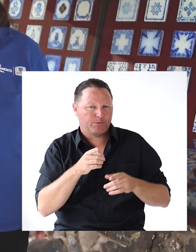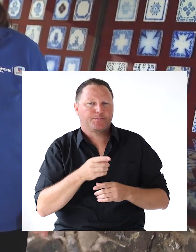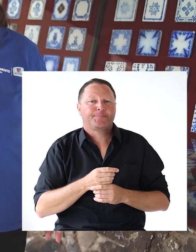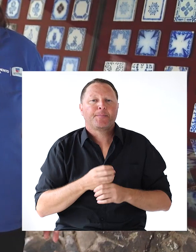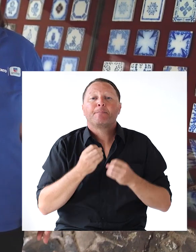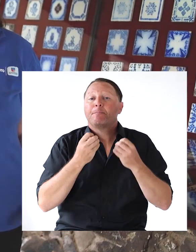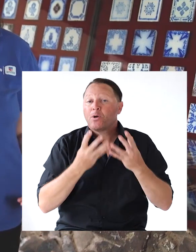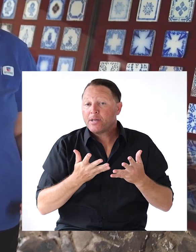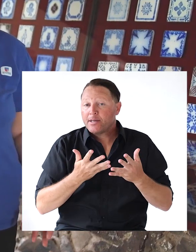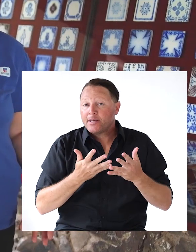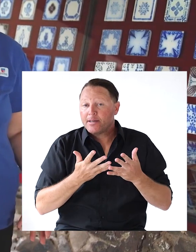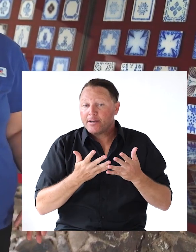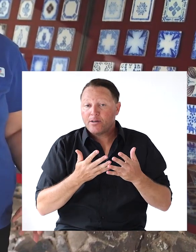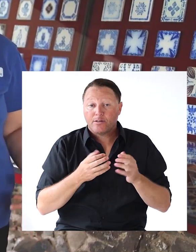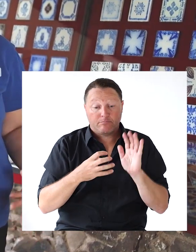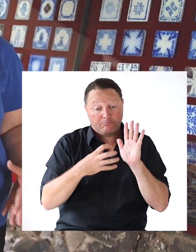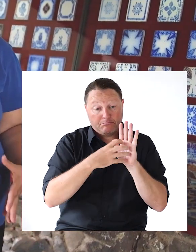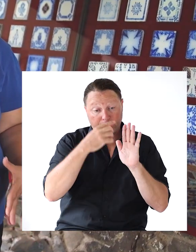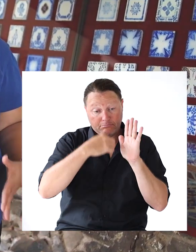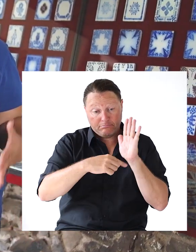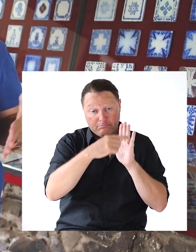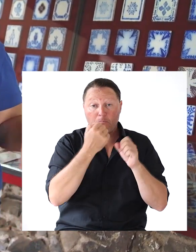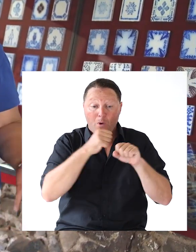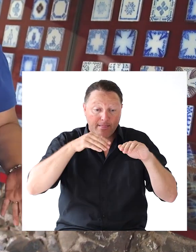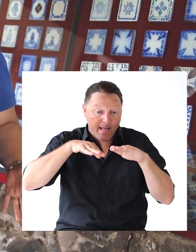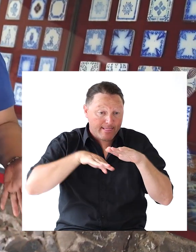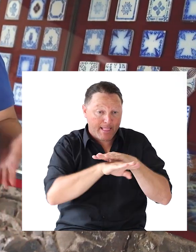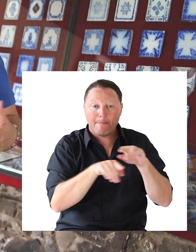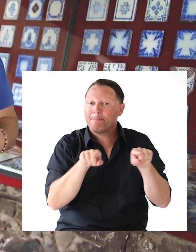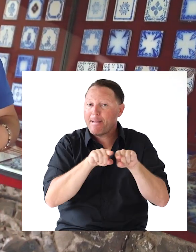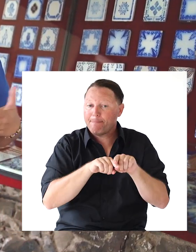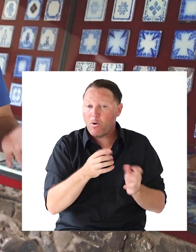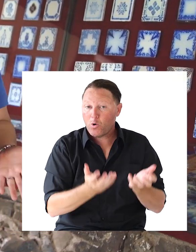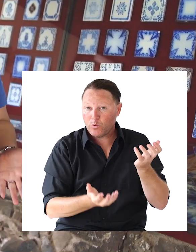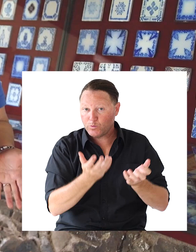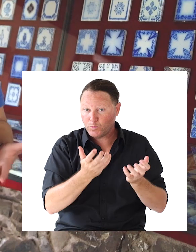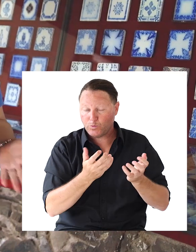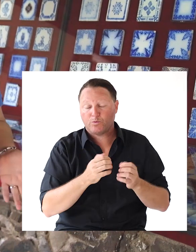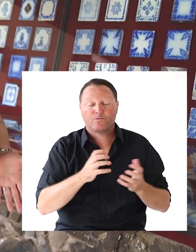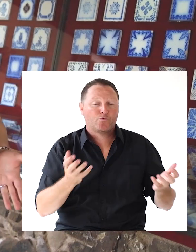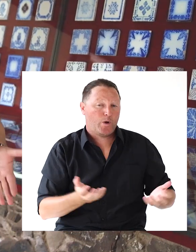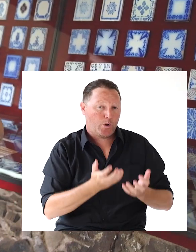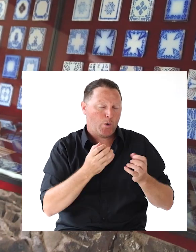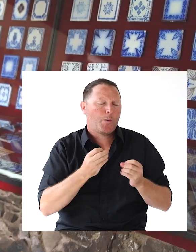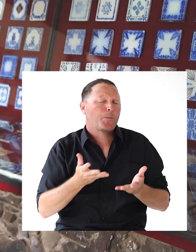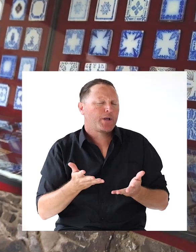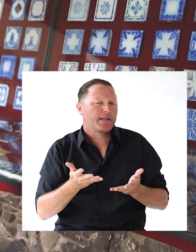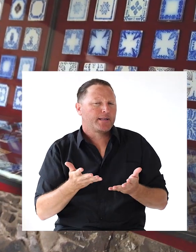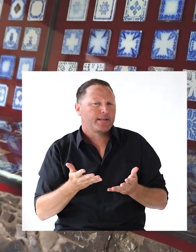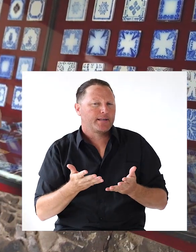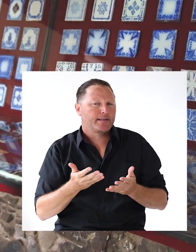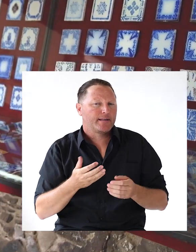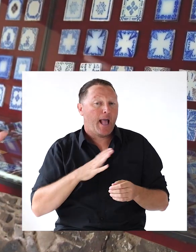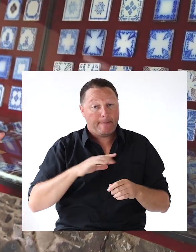¿Por qué? Porque eran azulejos Que podían entrar A una misma cocción ¿Qué significa esto? Que